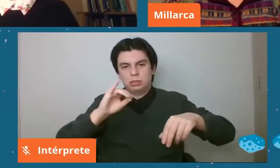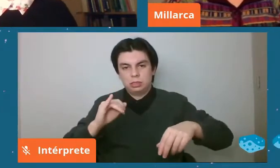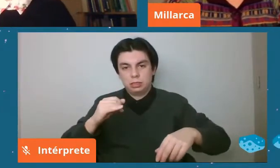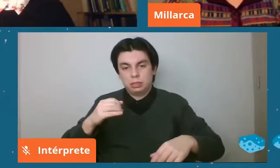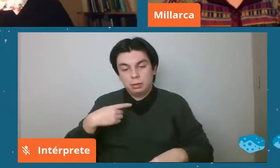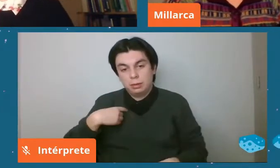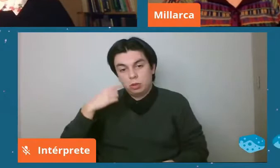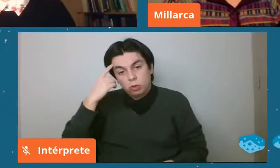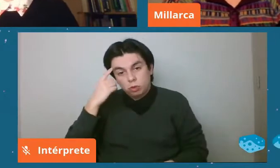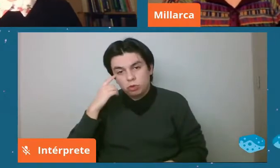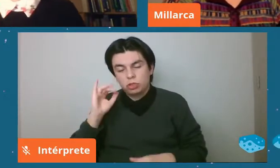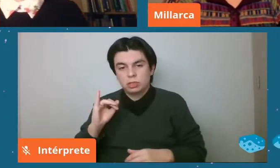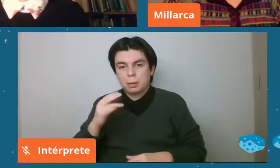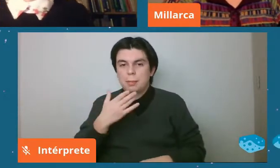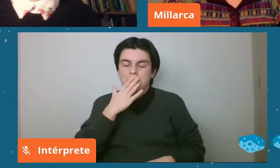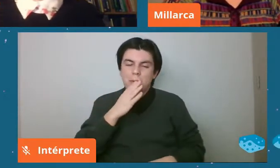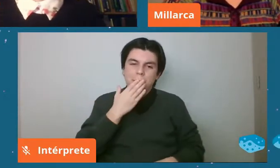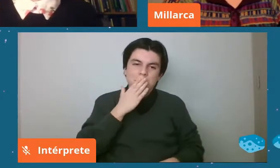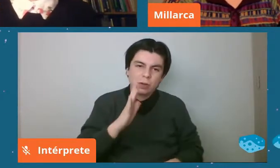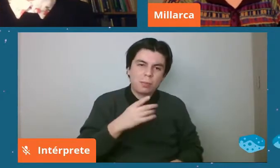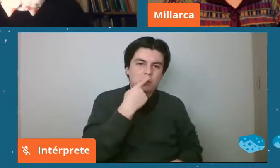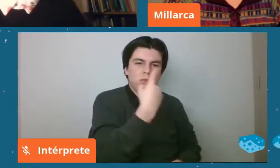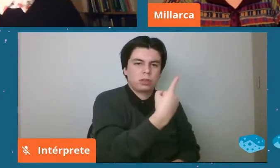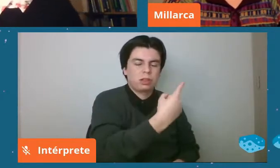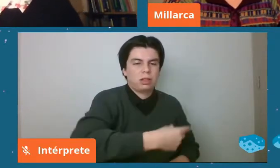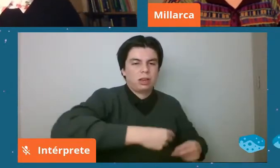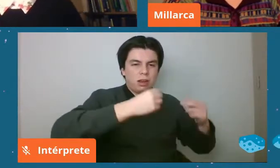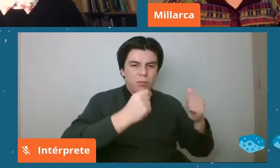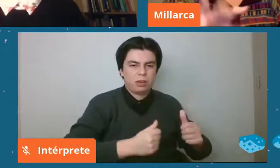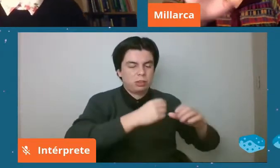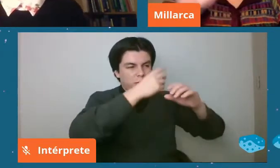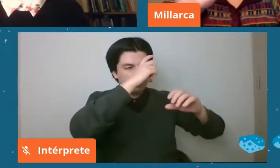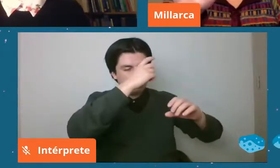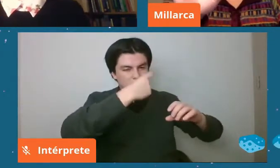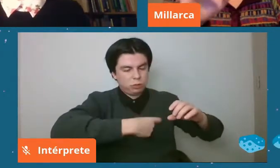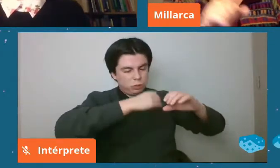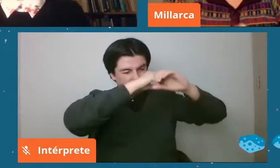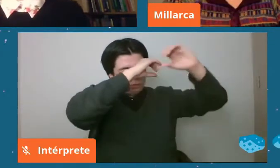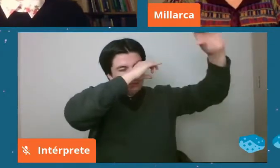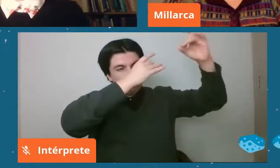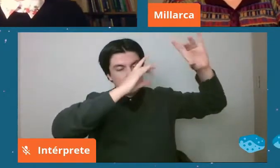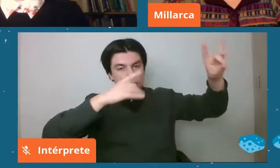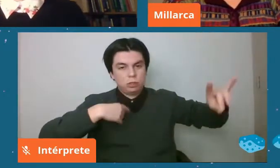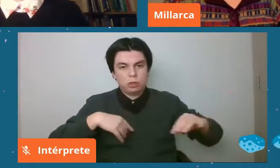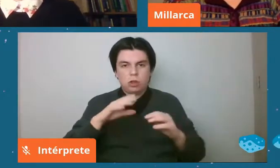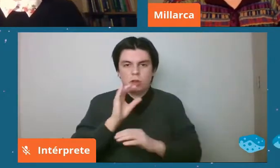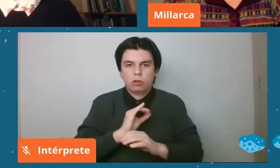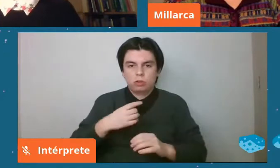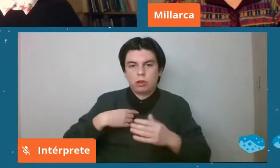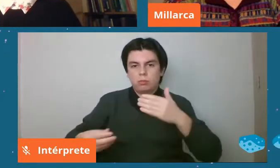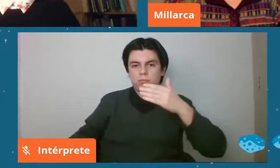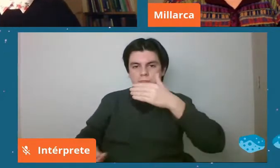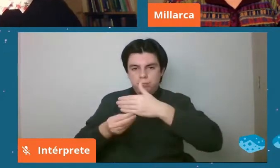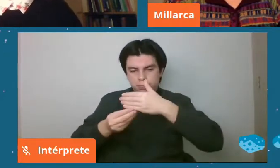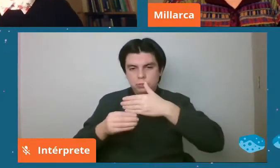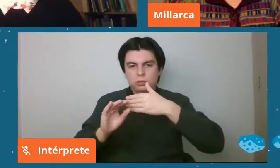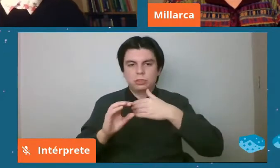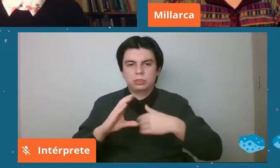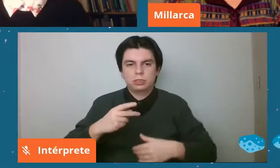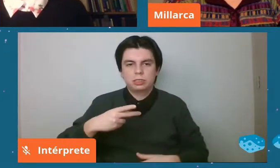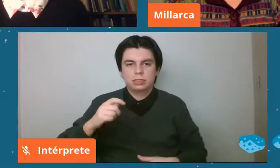a alguno de los expertos de los astrónomos pero si no lo podemos dejar ahí en el chat sí